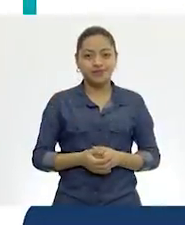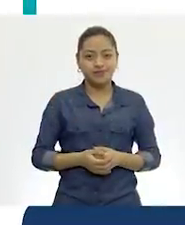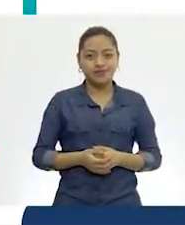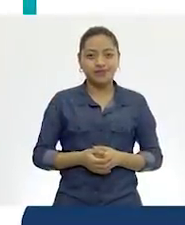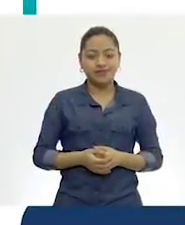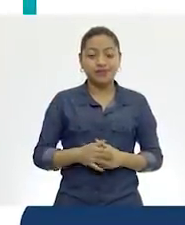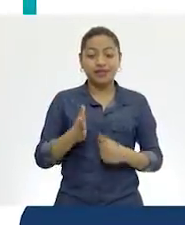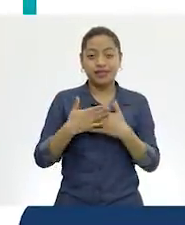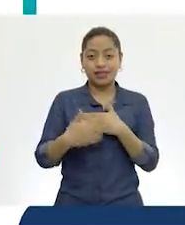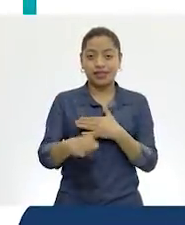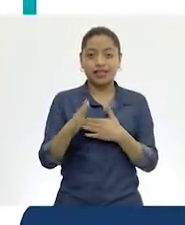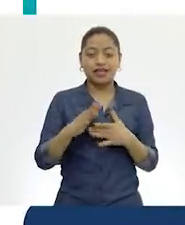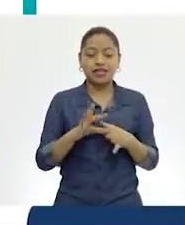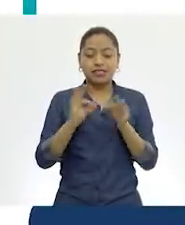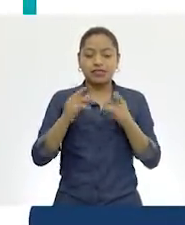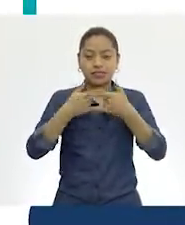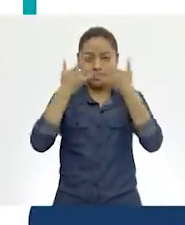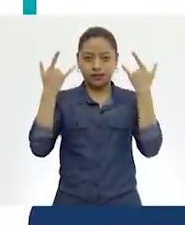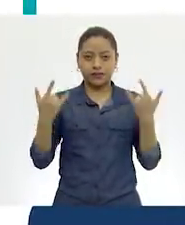A continuación, historia.